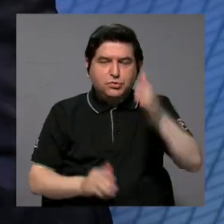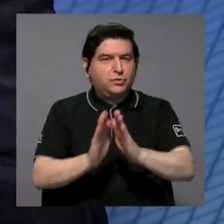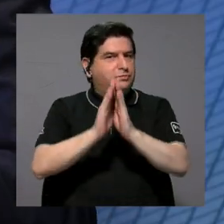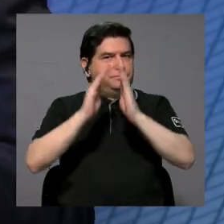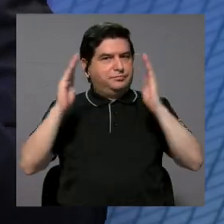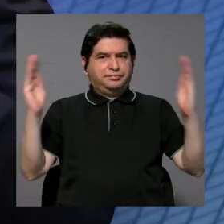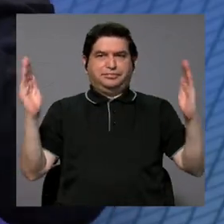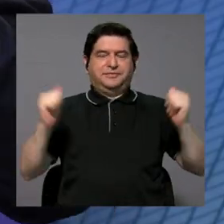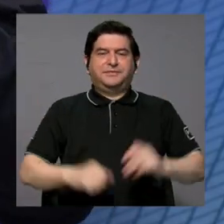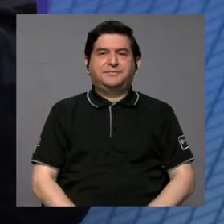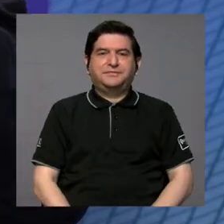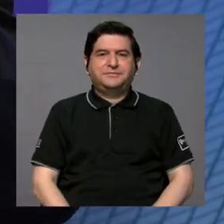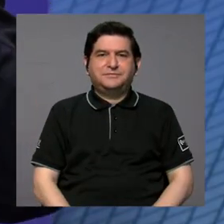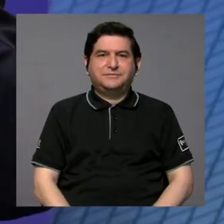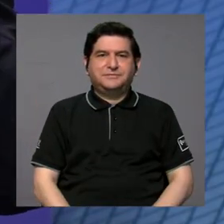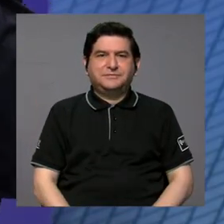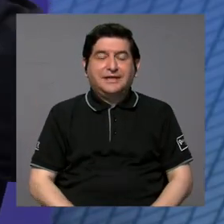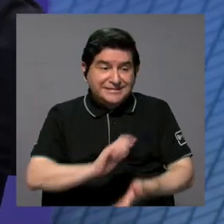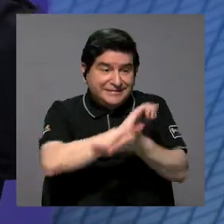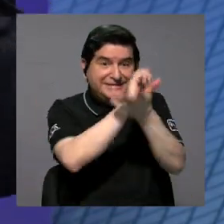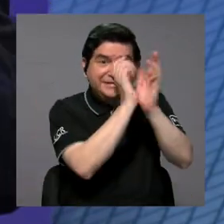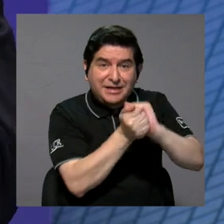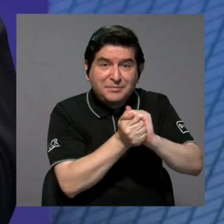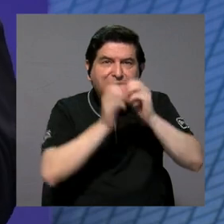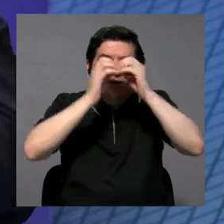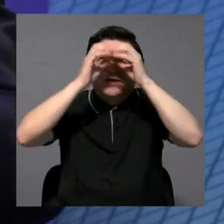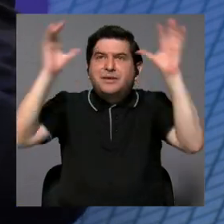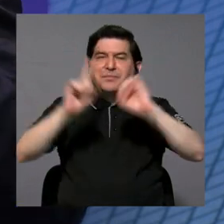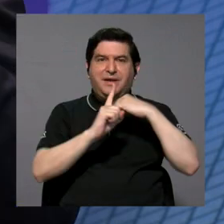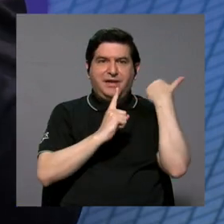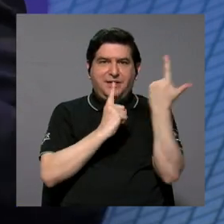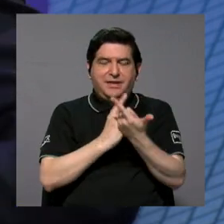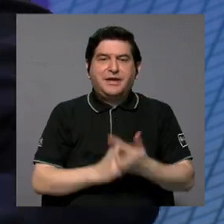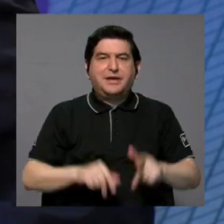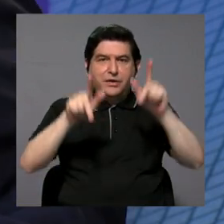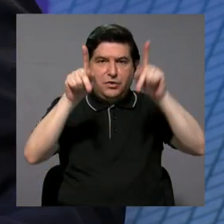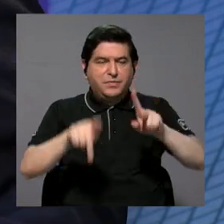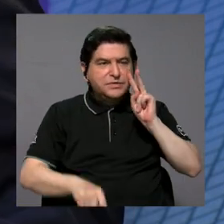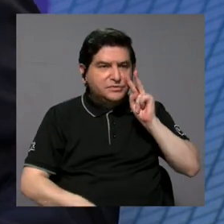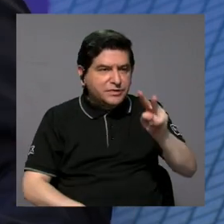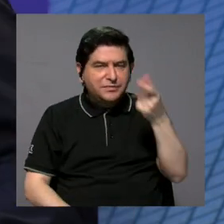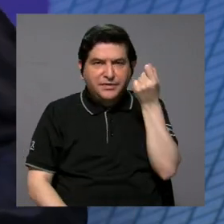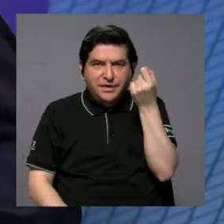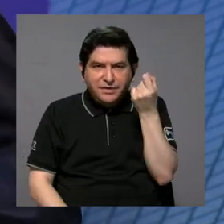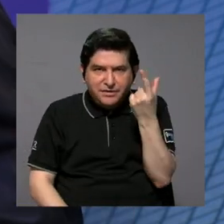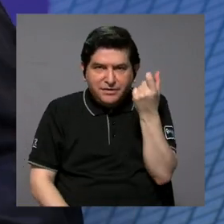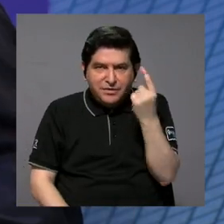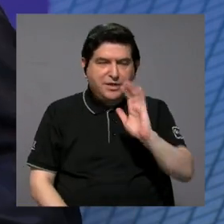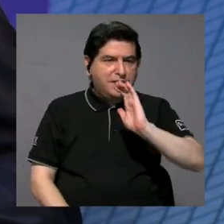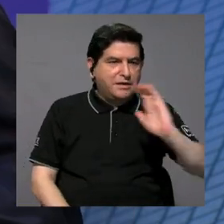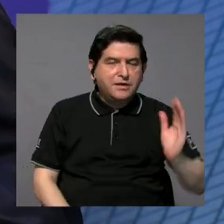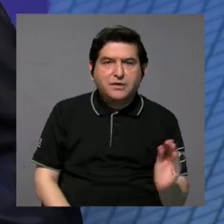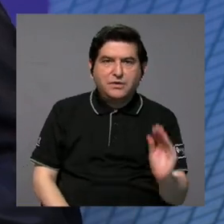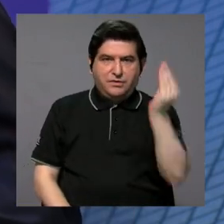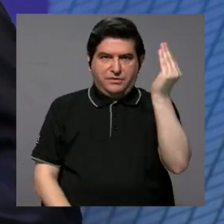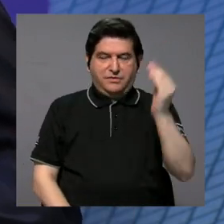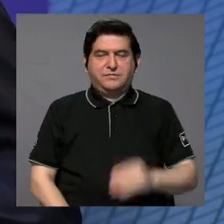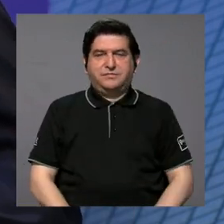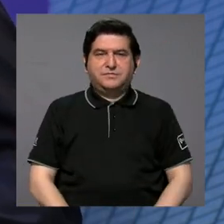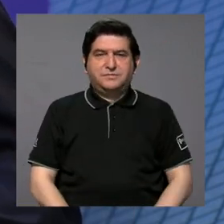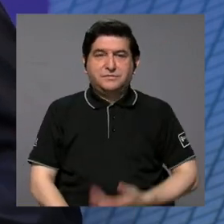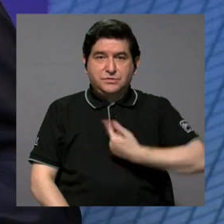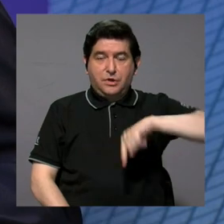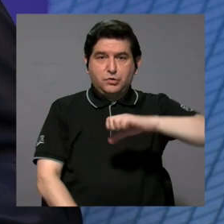amplia, ¿verdad? Es la transformación del imaginario social de cómo las personas vemos y entendemos a la niñez y la adolescencia y cómo